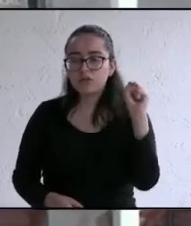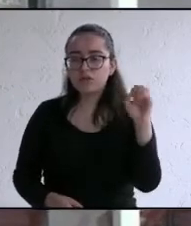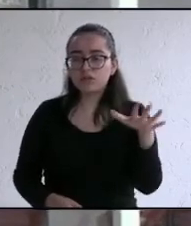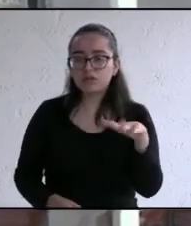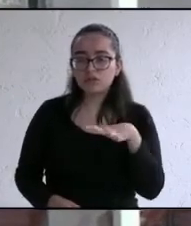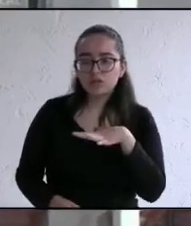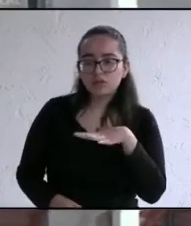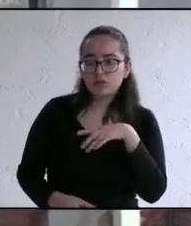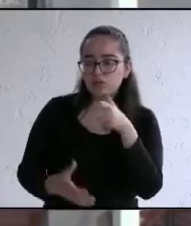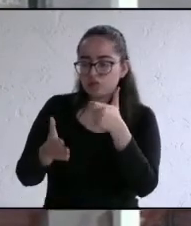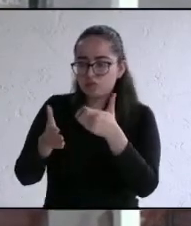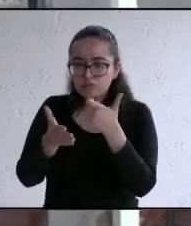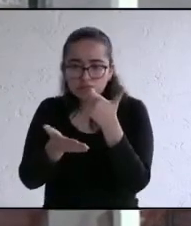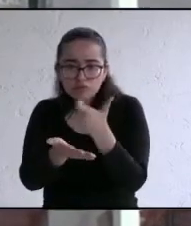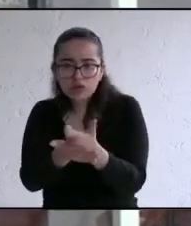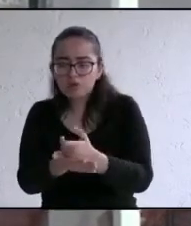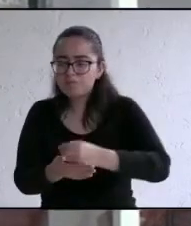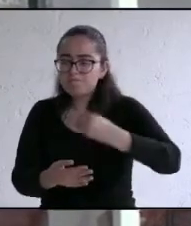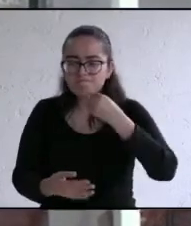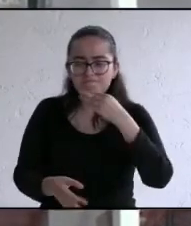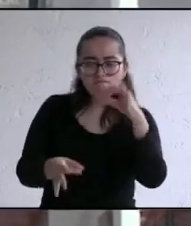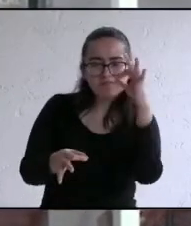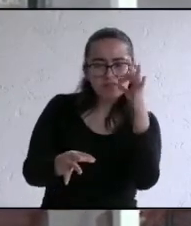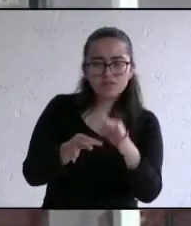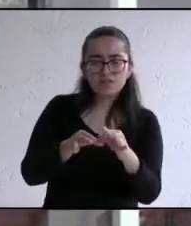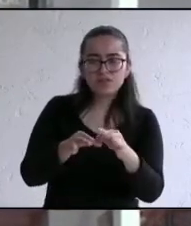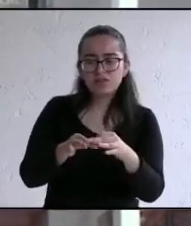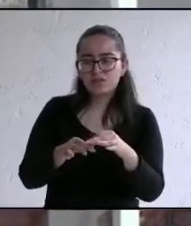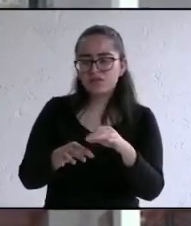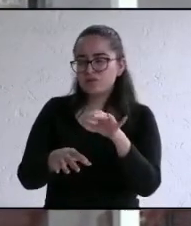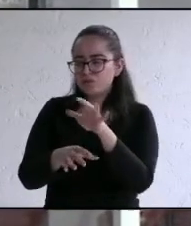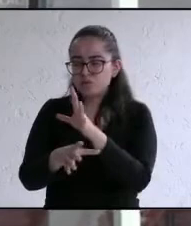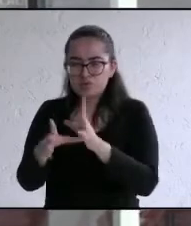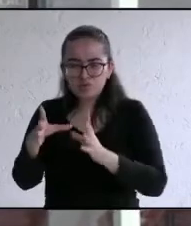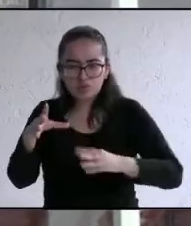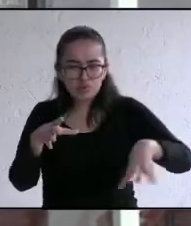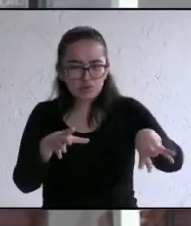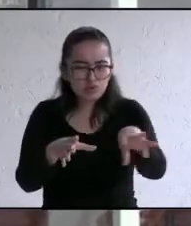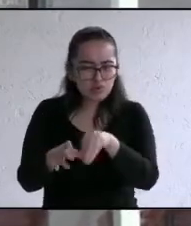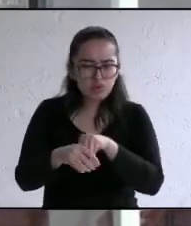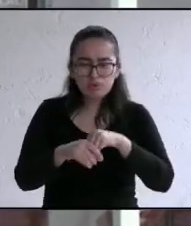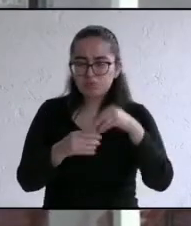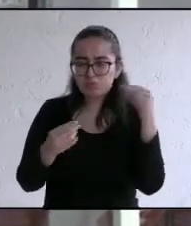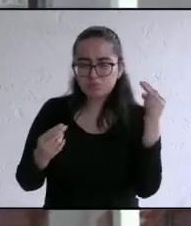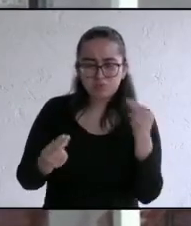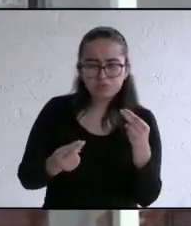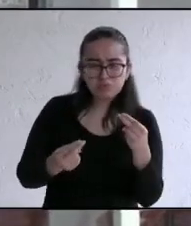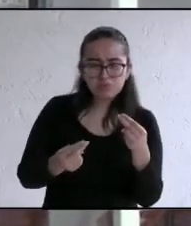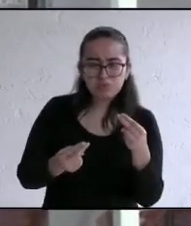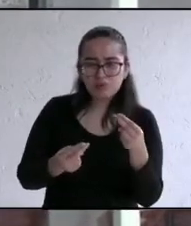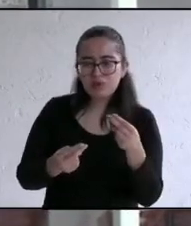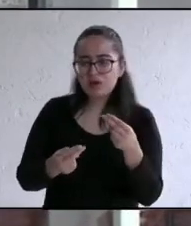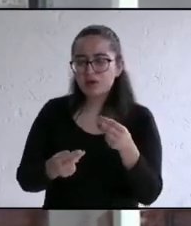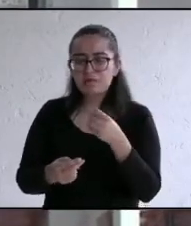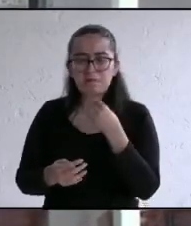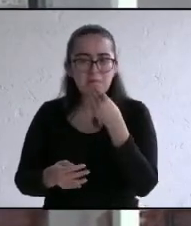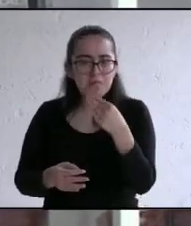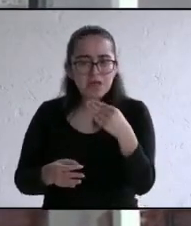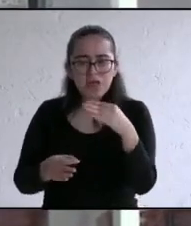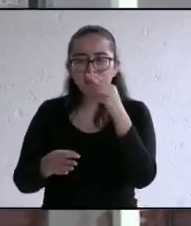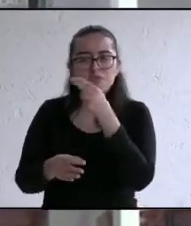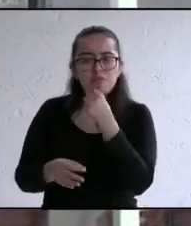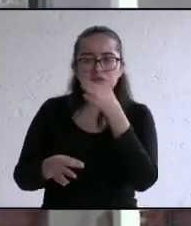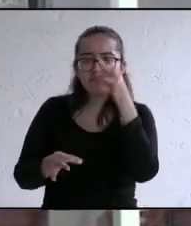con salarios dignos equipamiento y toda la infraestructura para desarrollar adecuadamente las funciones de